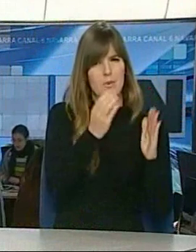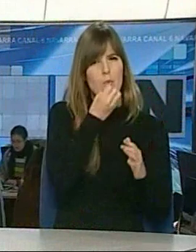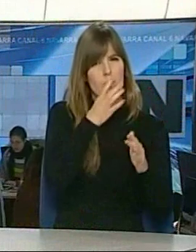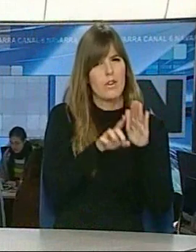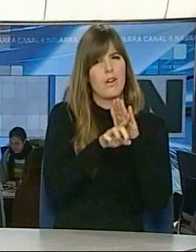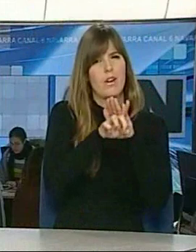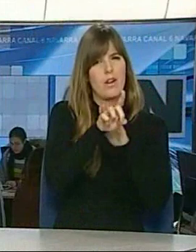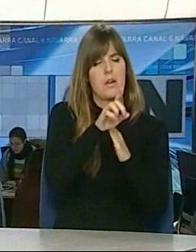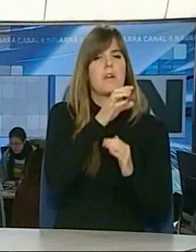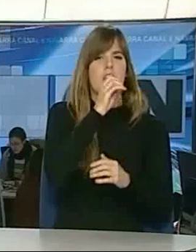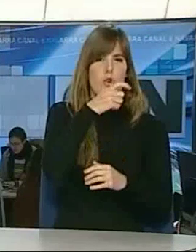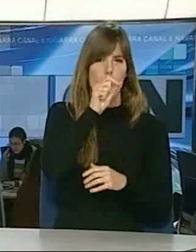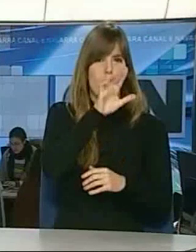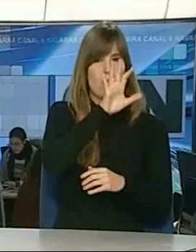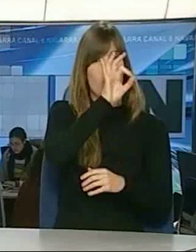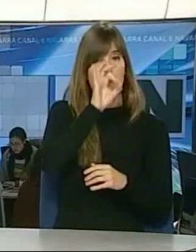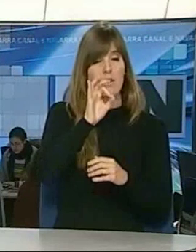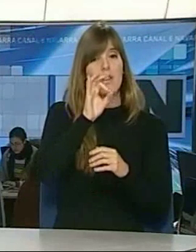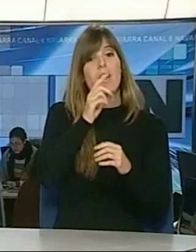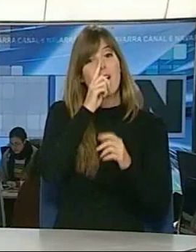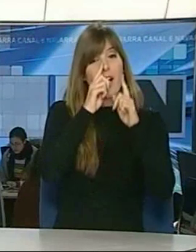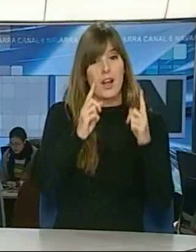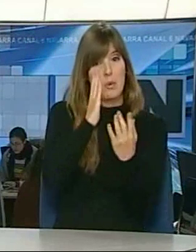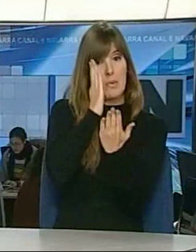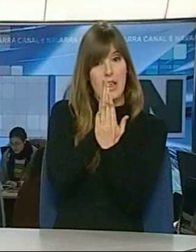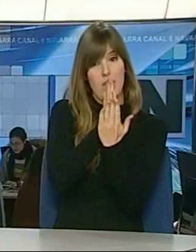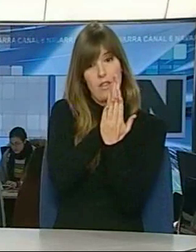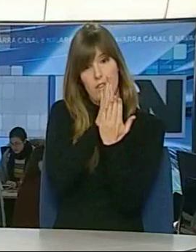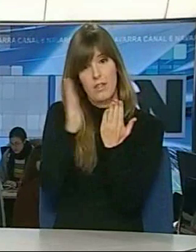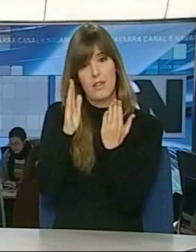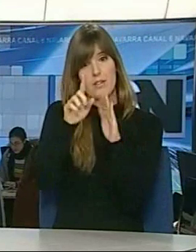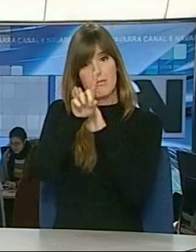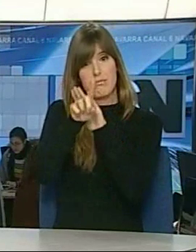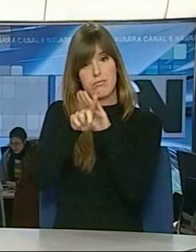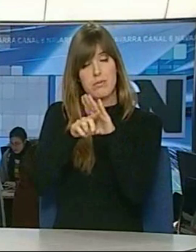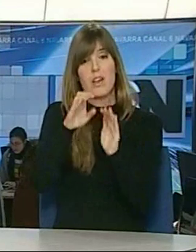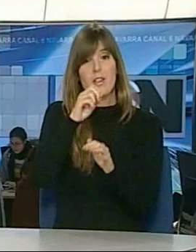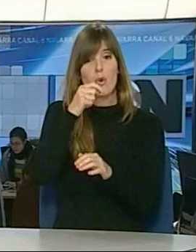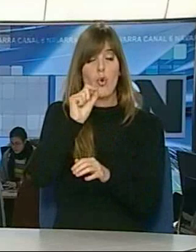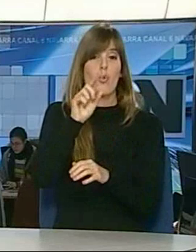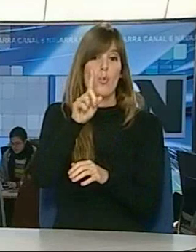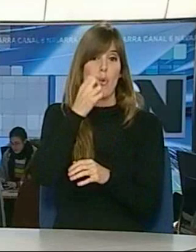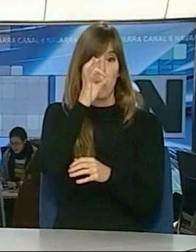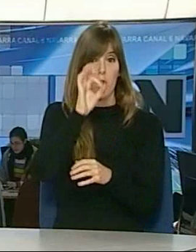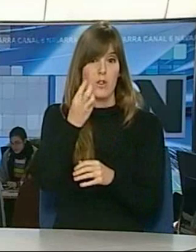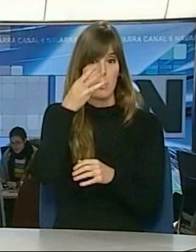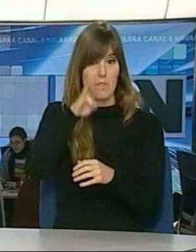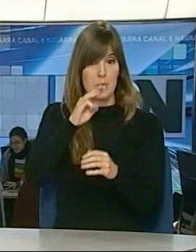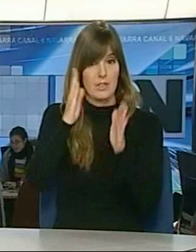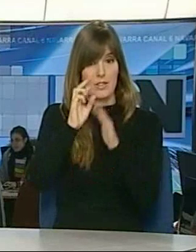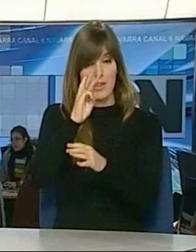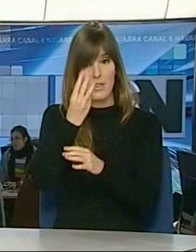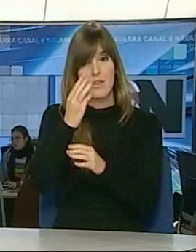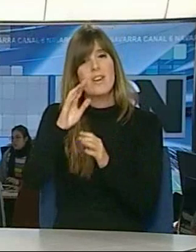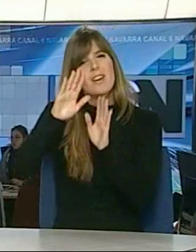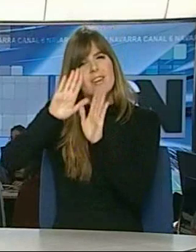moderado del 0,5%. A mitad de año la economía se contrae y pasa de crecer un 0,1% en el tercer trimestre a acabar el